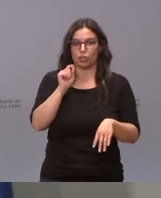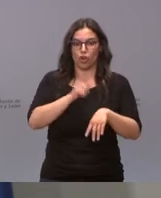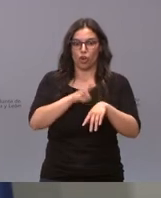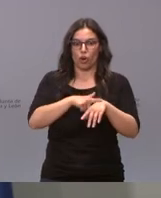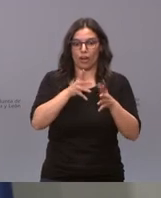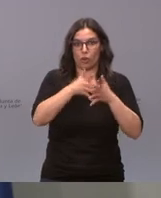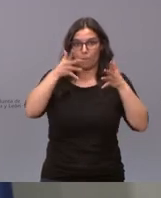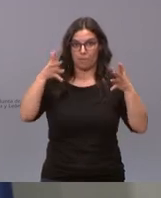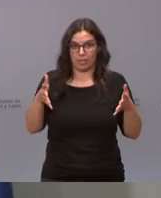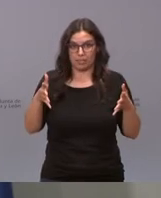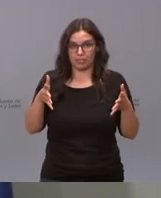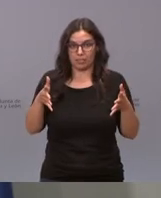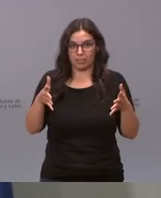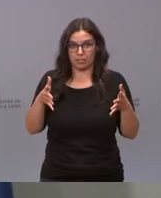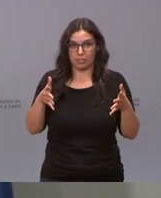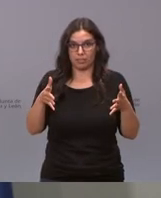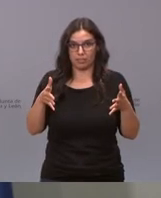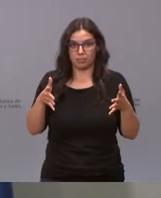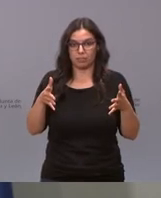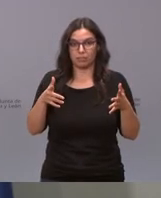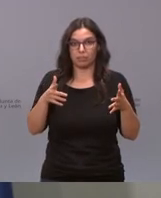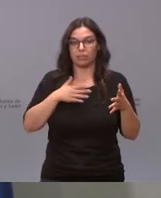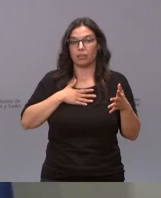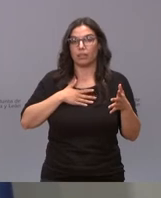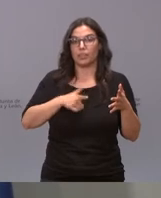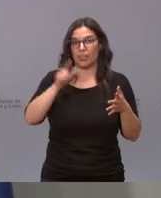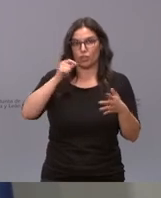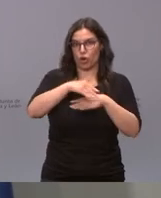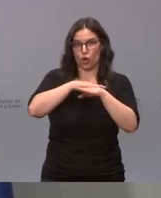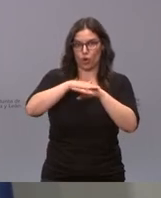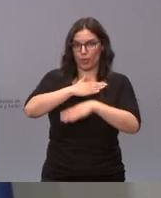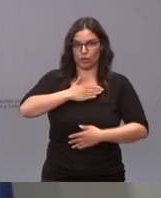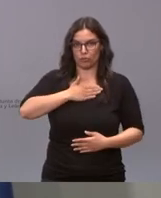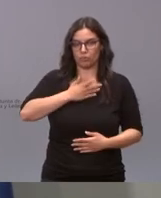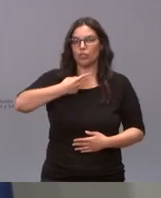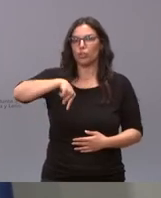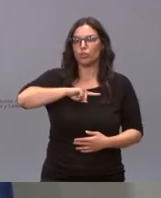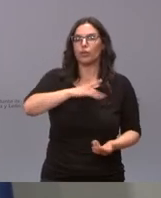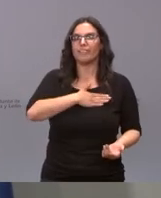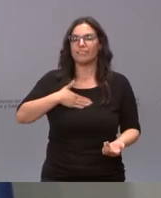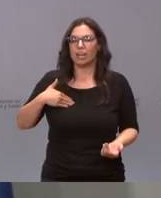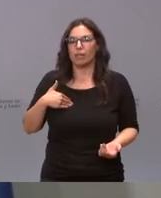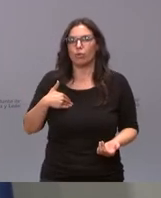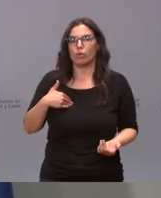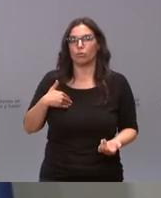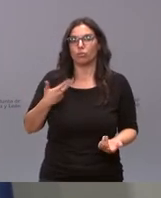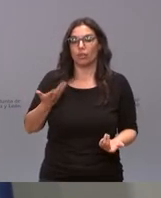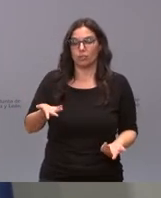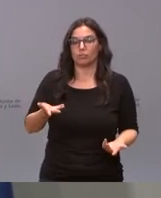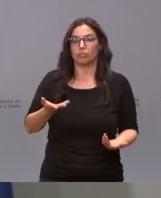horarios es una decisión del gobierno y nuestra intención es que a medida